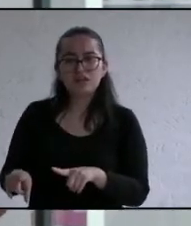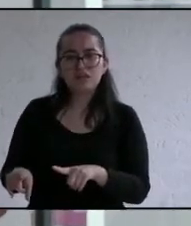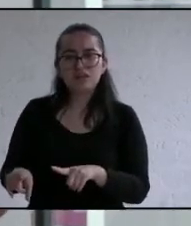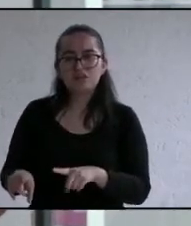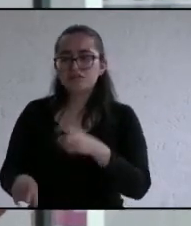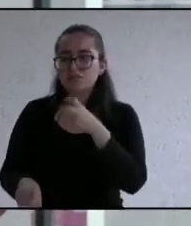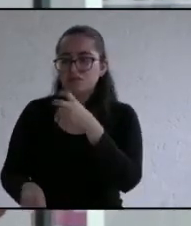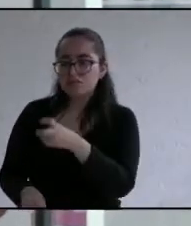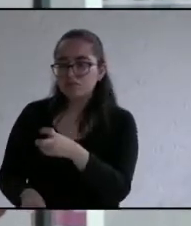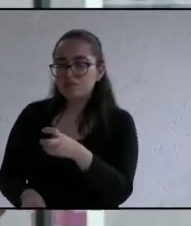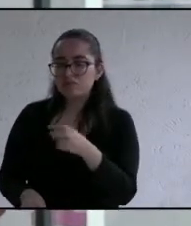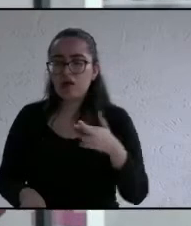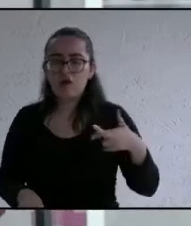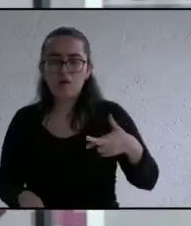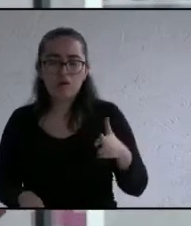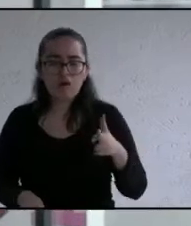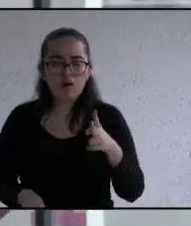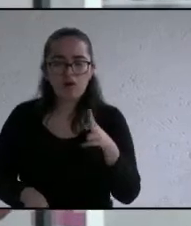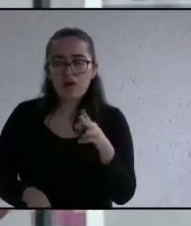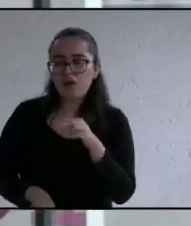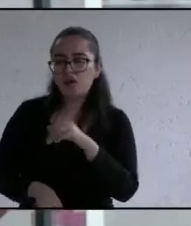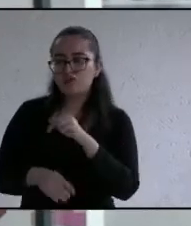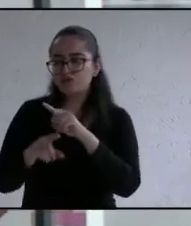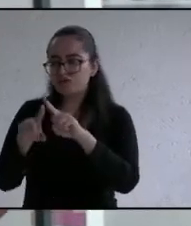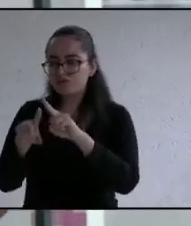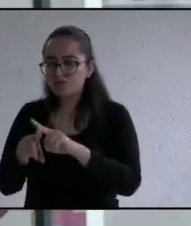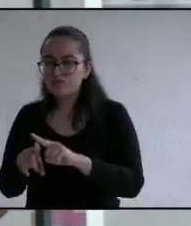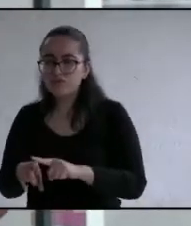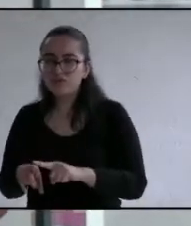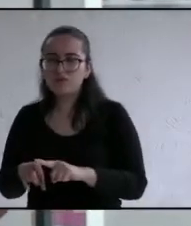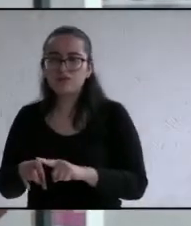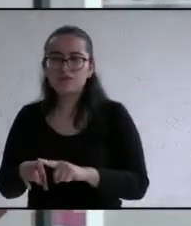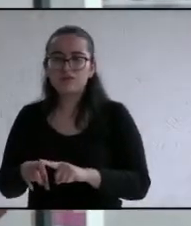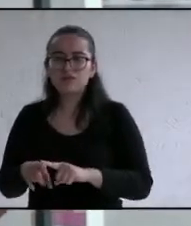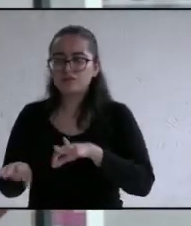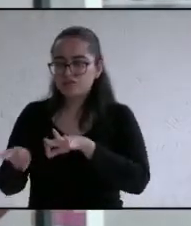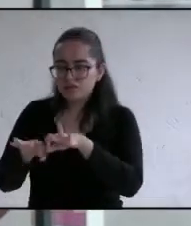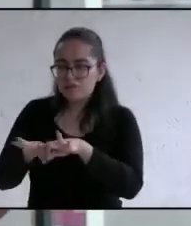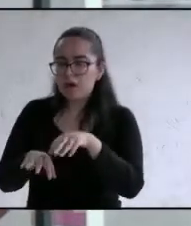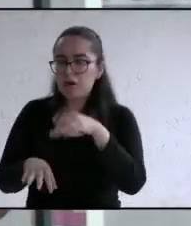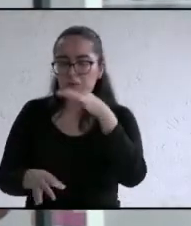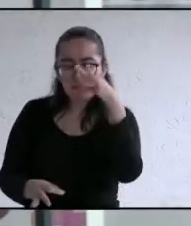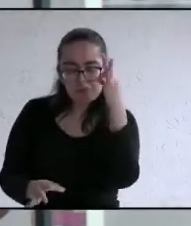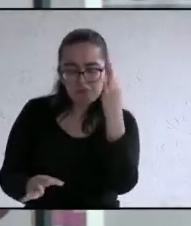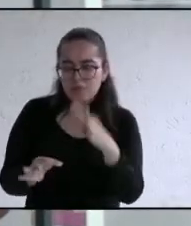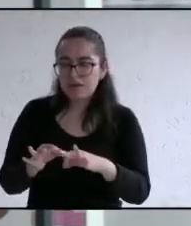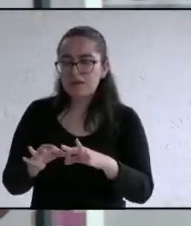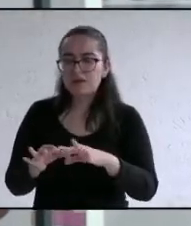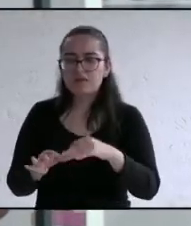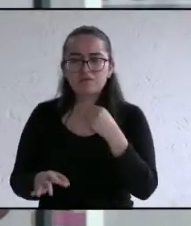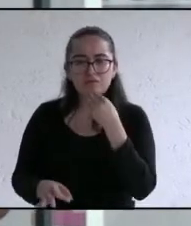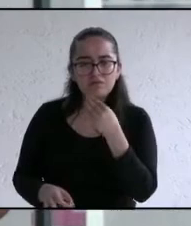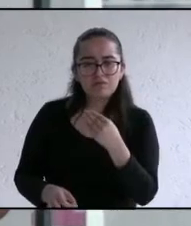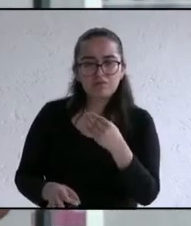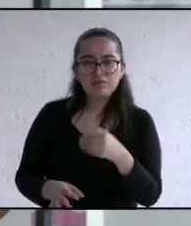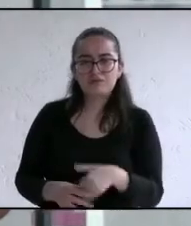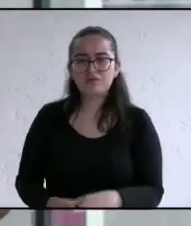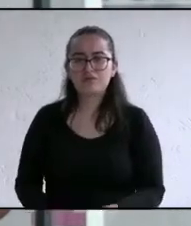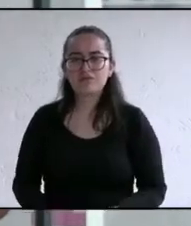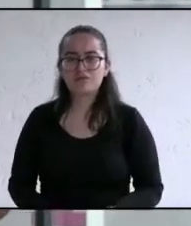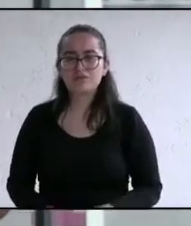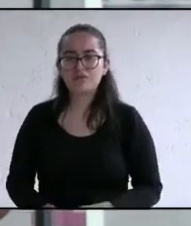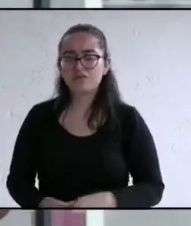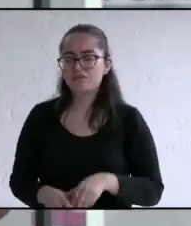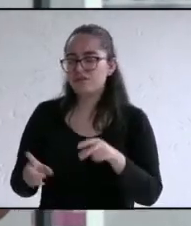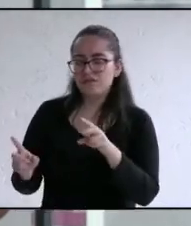que se haga tendremos gente que va a tener un trabajo digno y no va a voltear para nada en